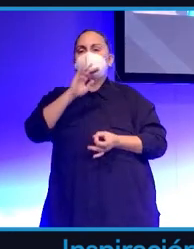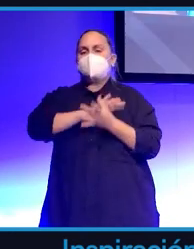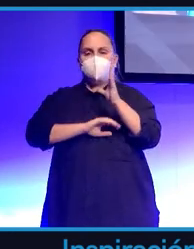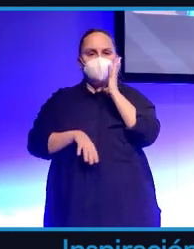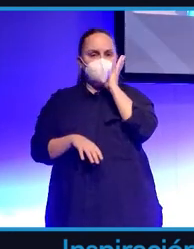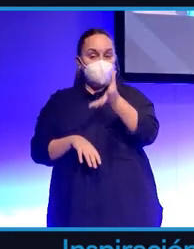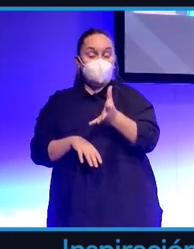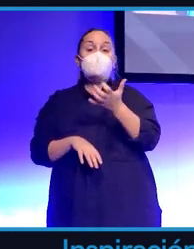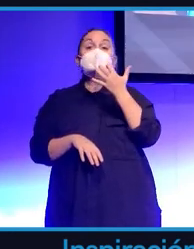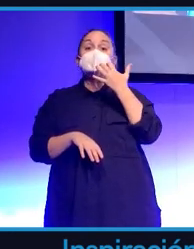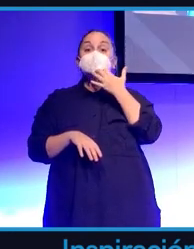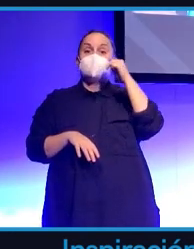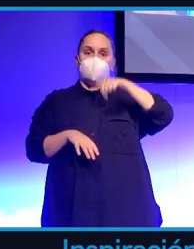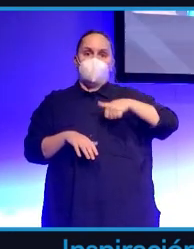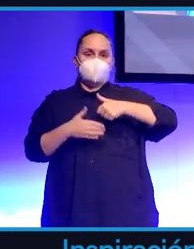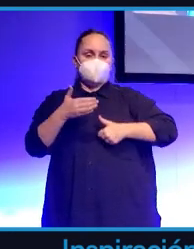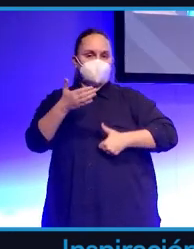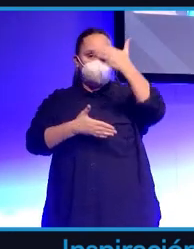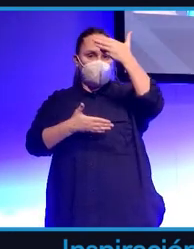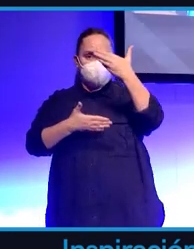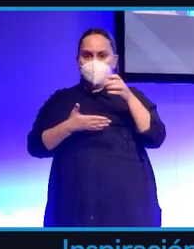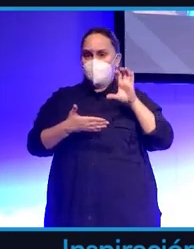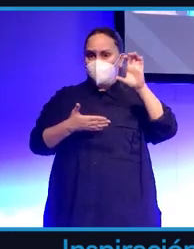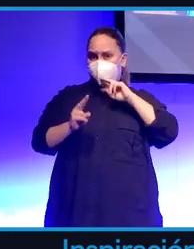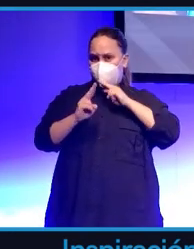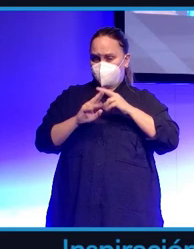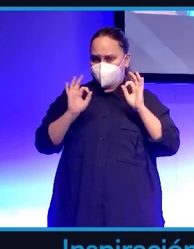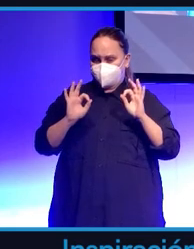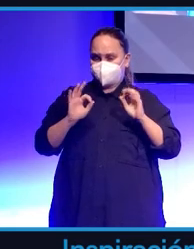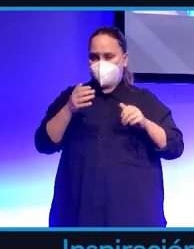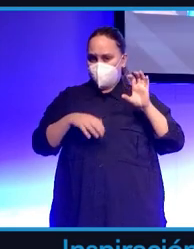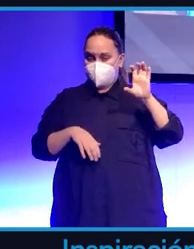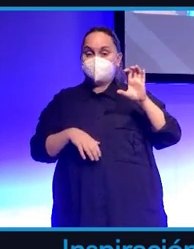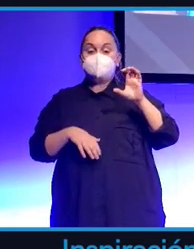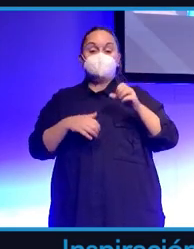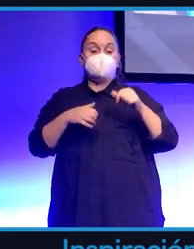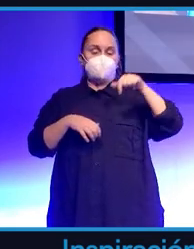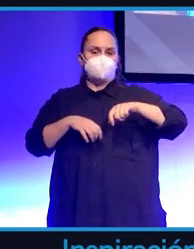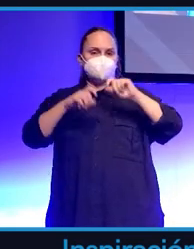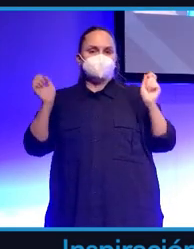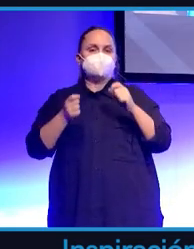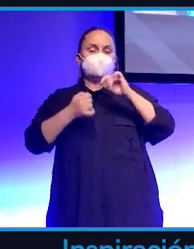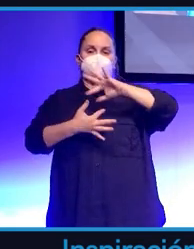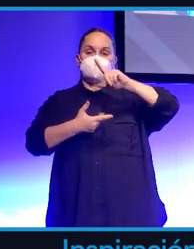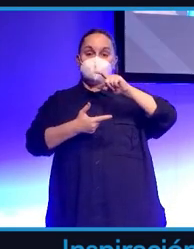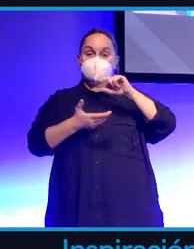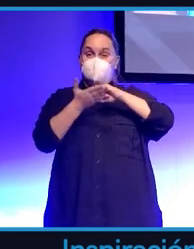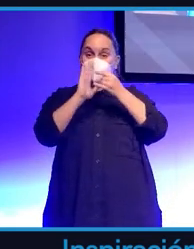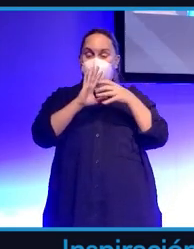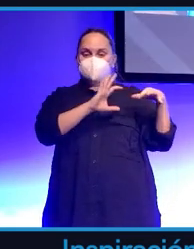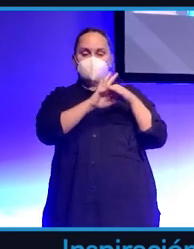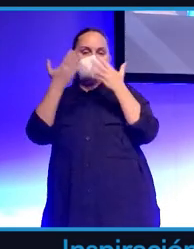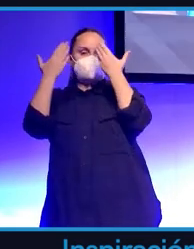os metéis en el país hoy hoy se ha publicado la noticia de este proyecto que hemos hecho con Facebook meta